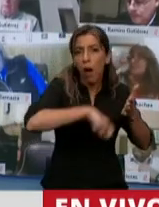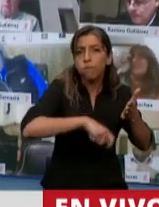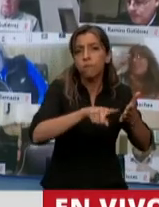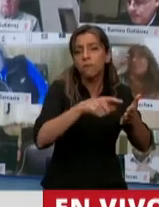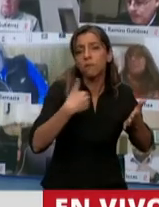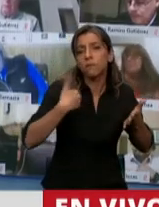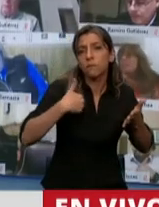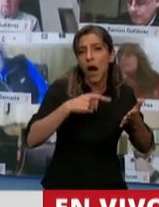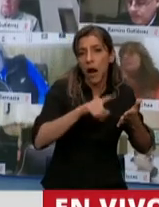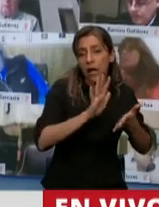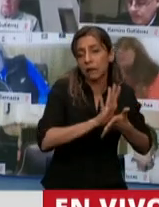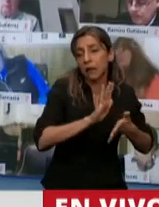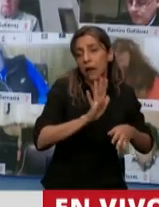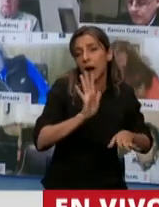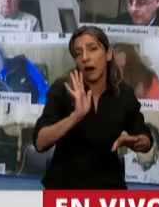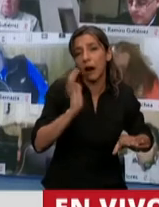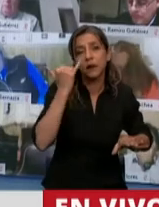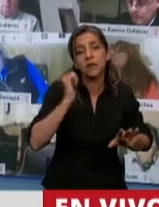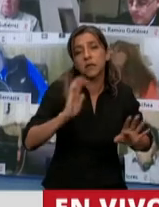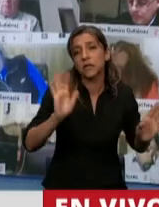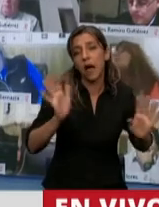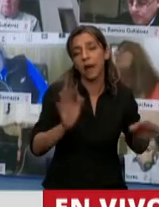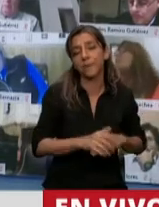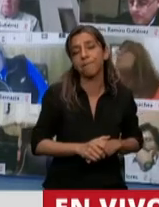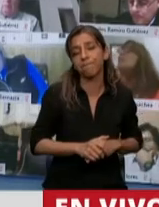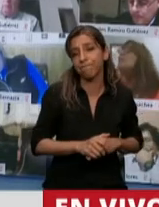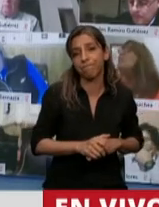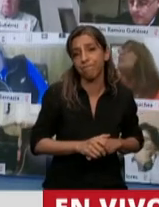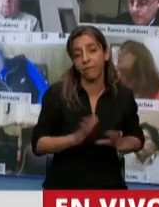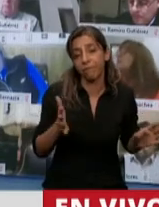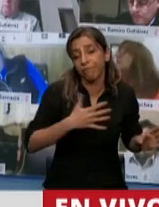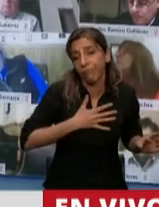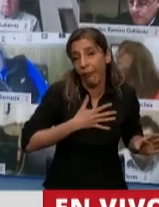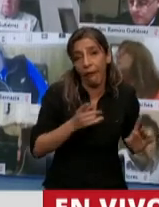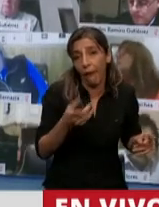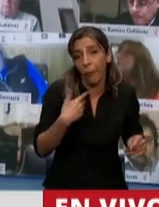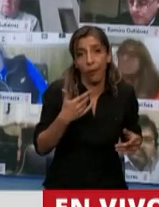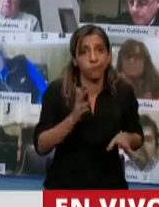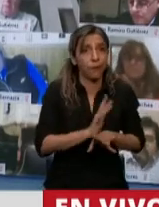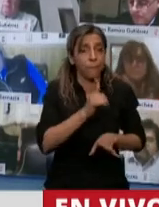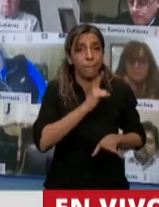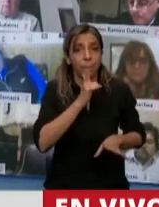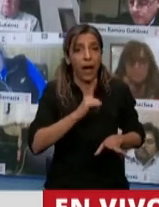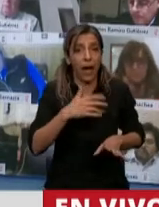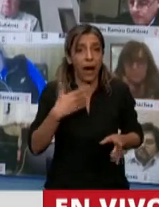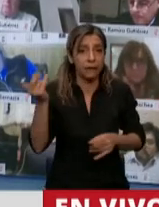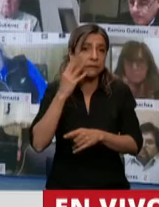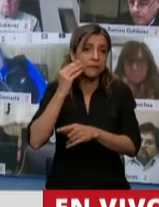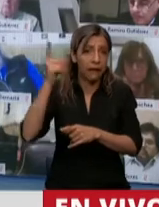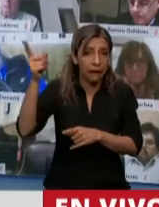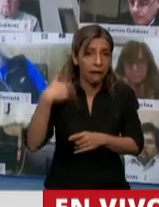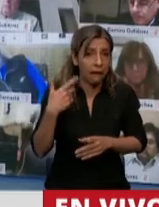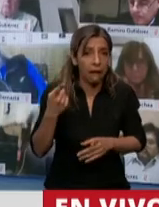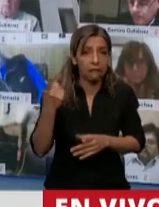cedió, donde prácticamente llegamos al absurdo de que Inglaterra nos informaba de los buques que estaban pescando fuera de nuestra